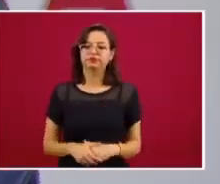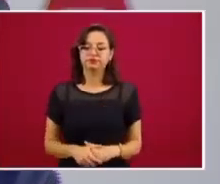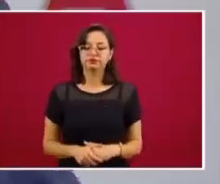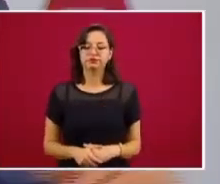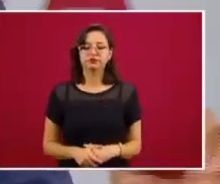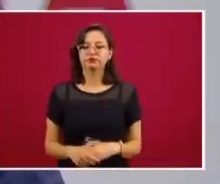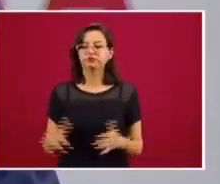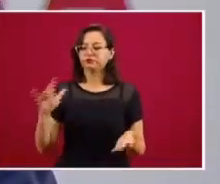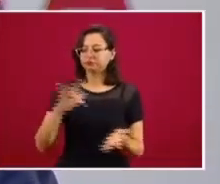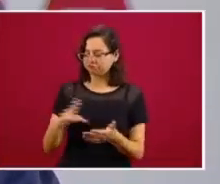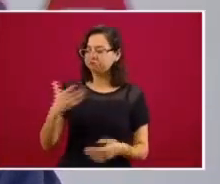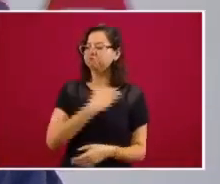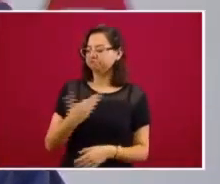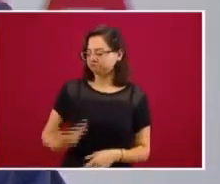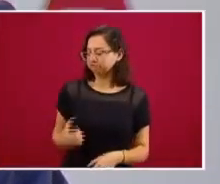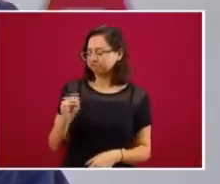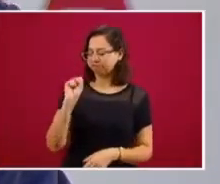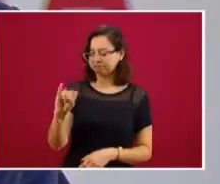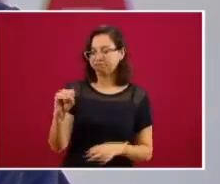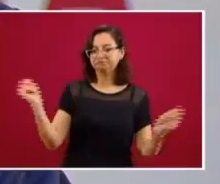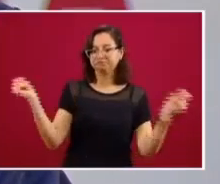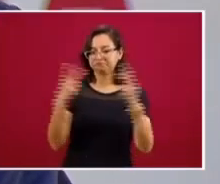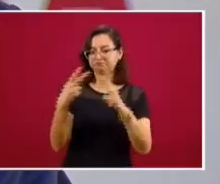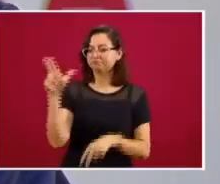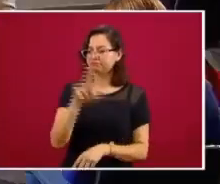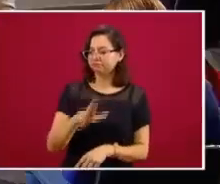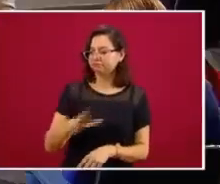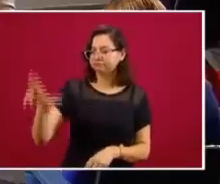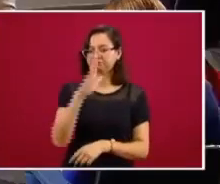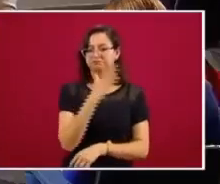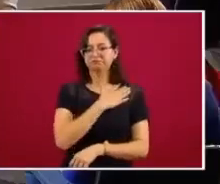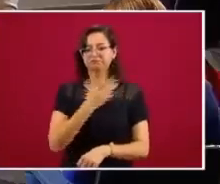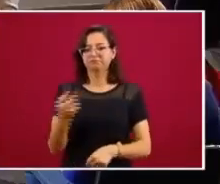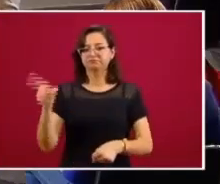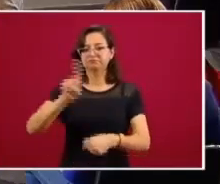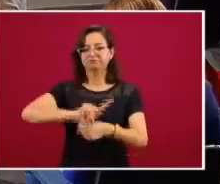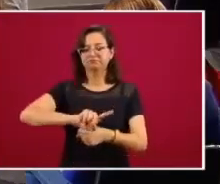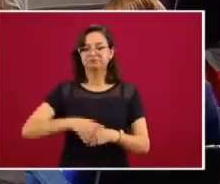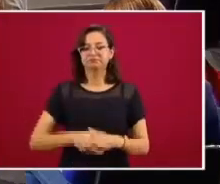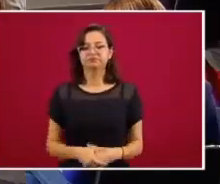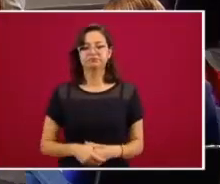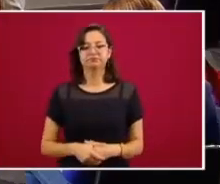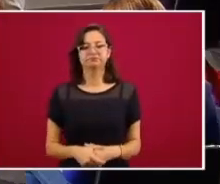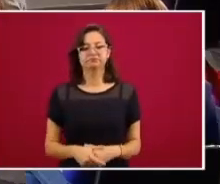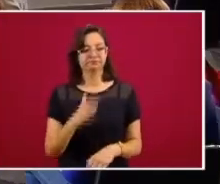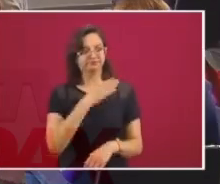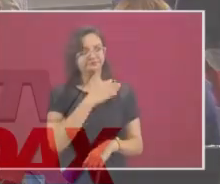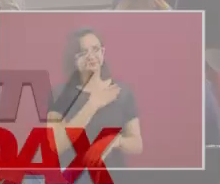Nos vemos el martes. Muchas gracias a todos. Buenos días. Buenos días.